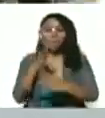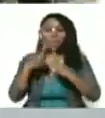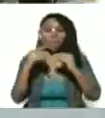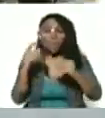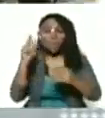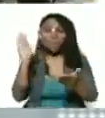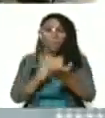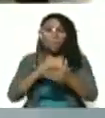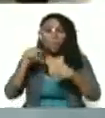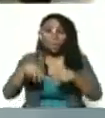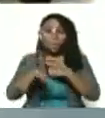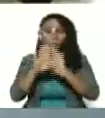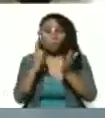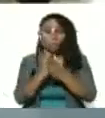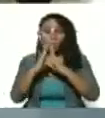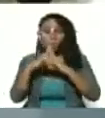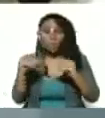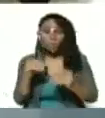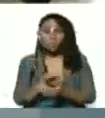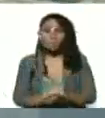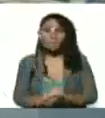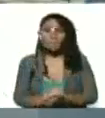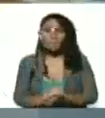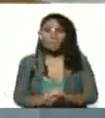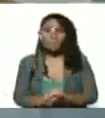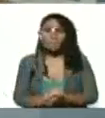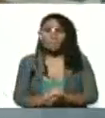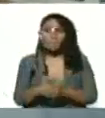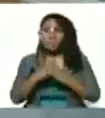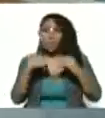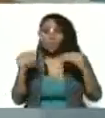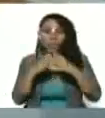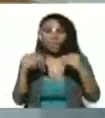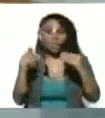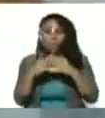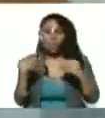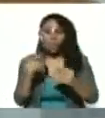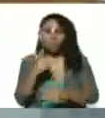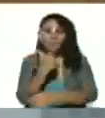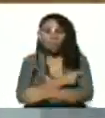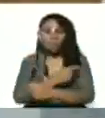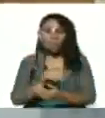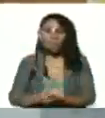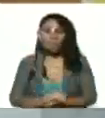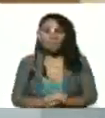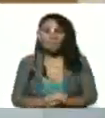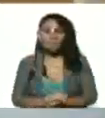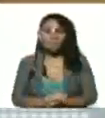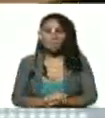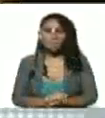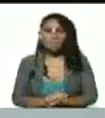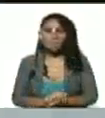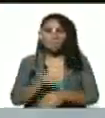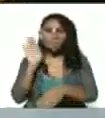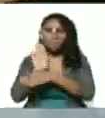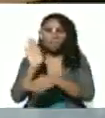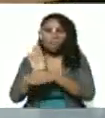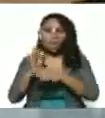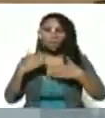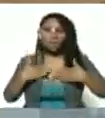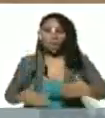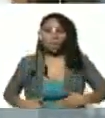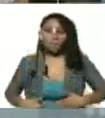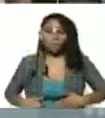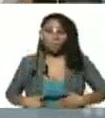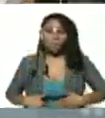las vacunas que hay en el mundo todas culitos todas todas protegen el cuerpo de la